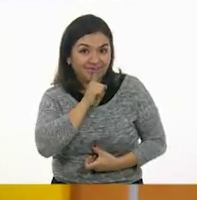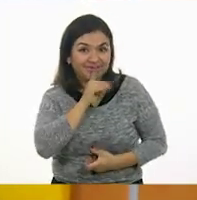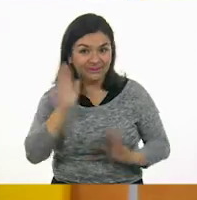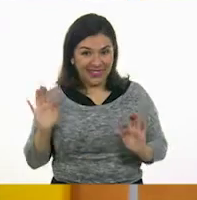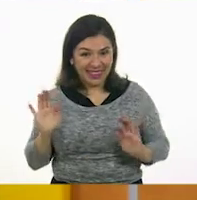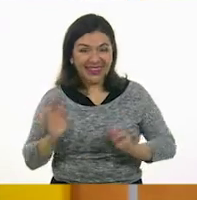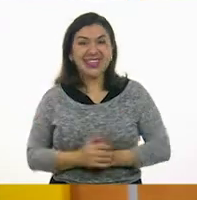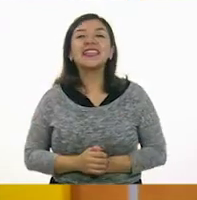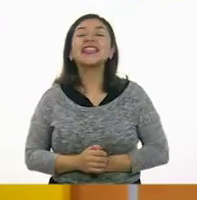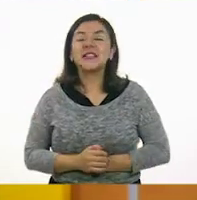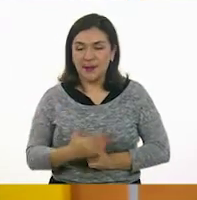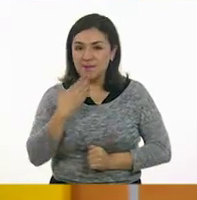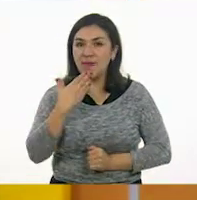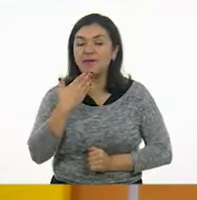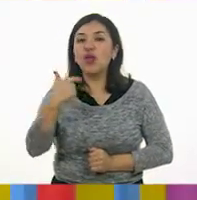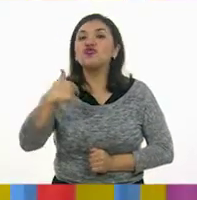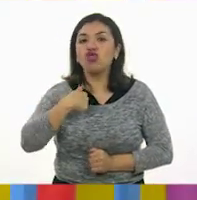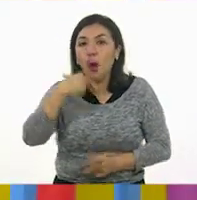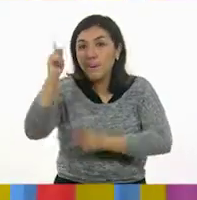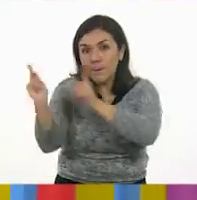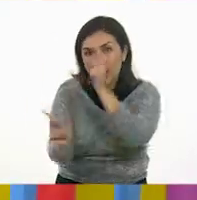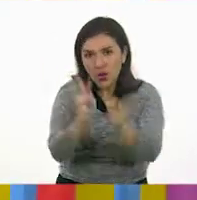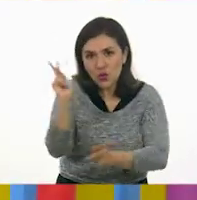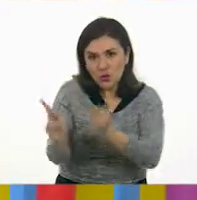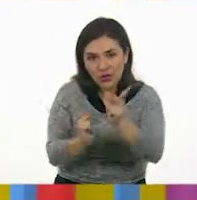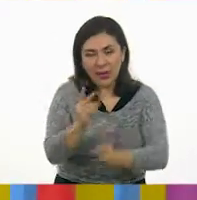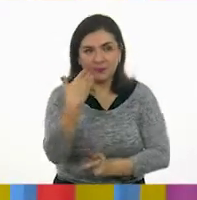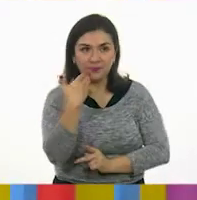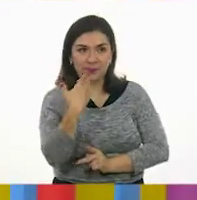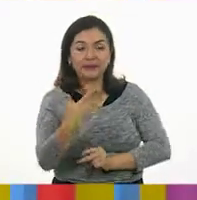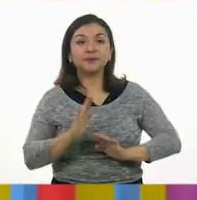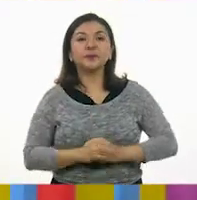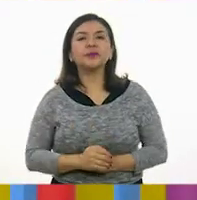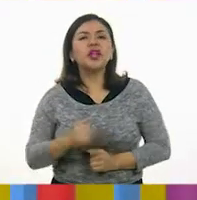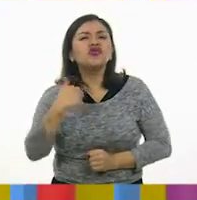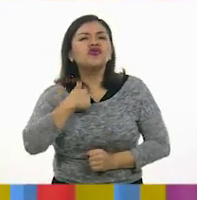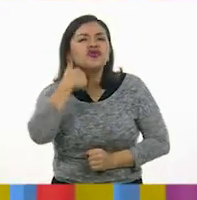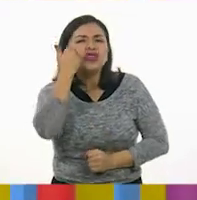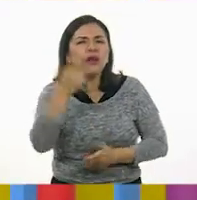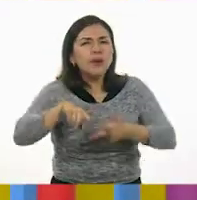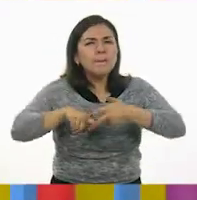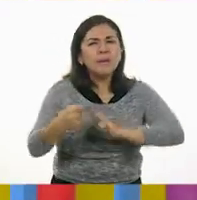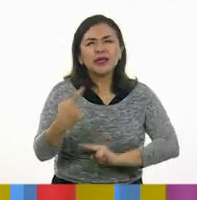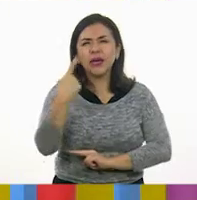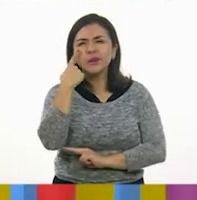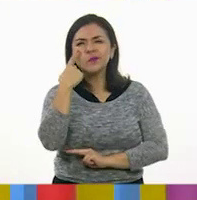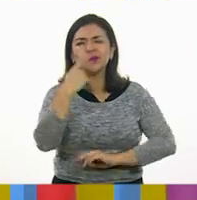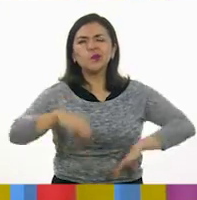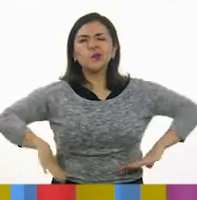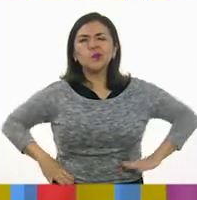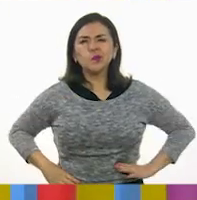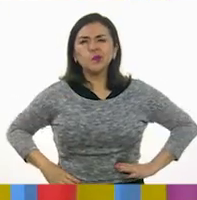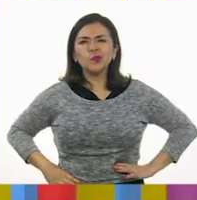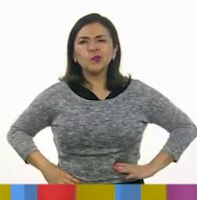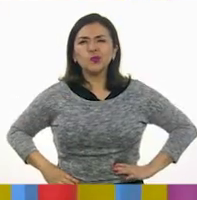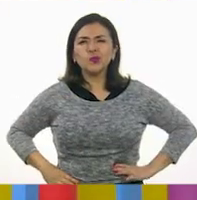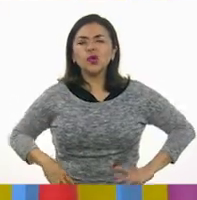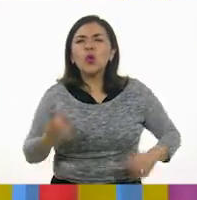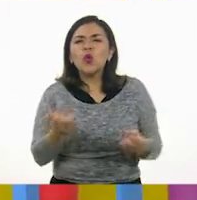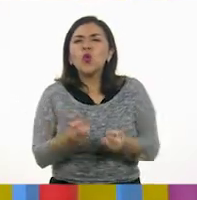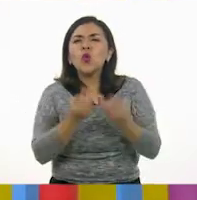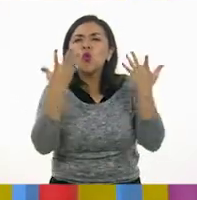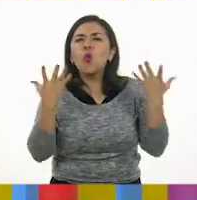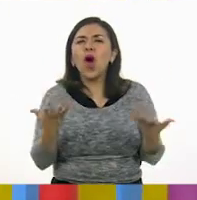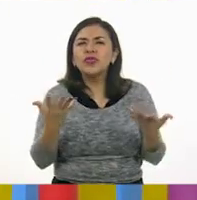escondido. Perfecto. Entonces, yo voy a hacerte algunas preguntas. Muy bien. A ver, me gustaría comenzar con cuántas